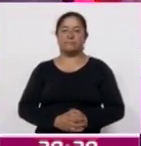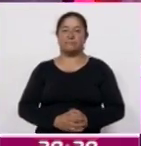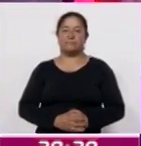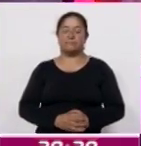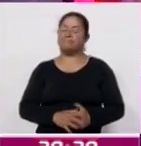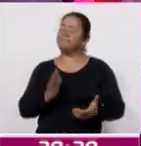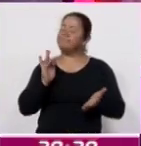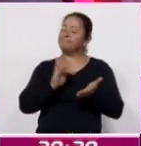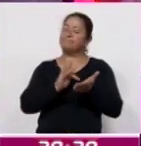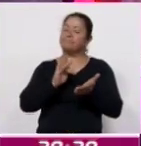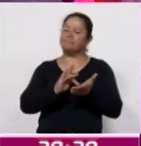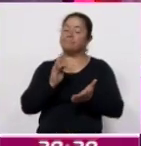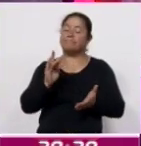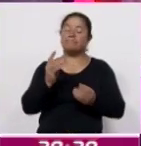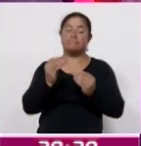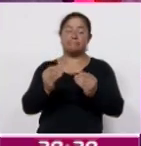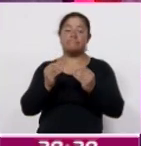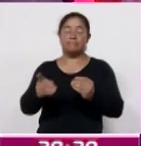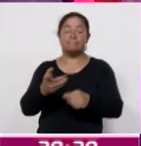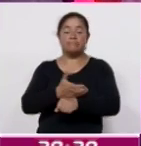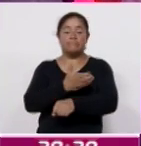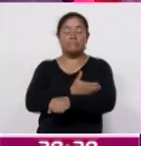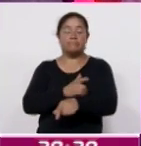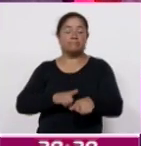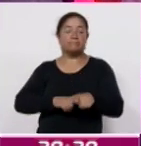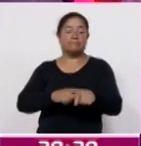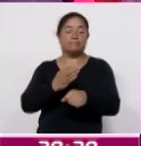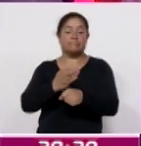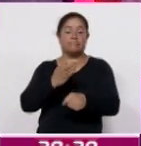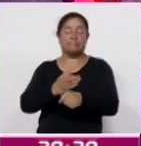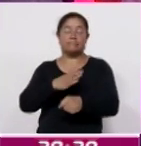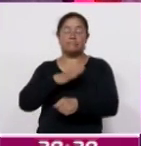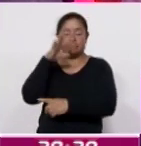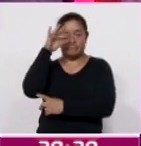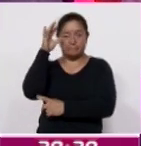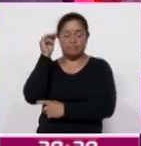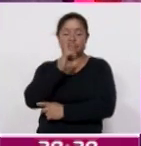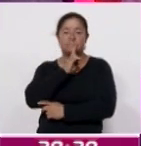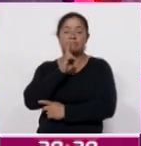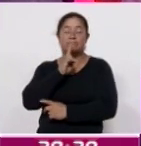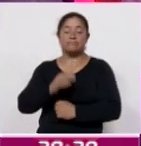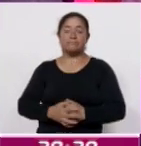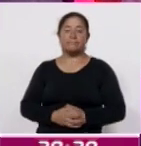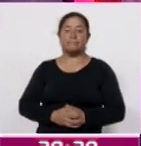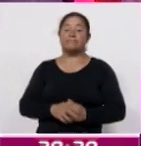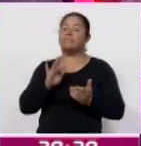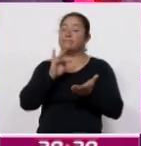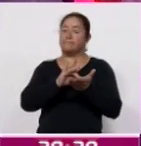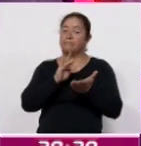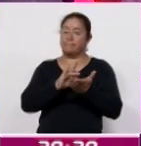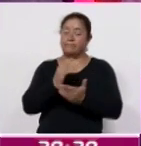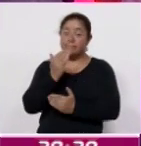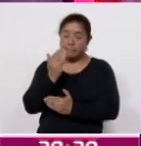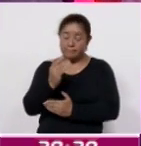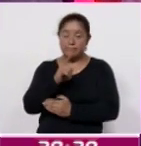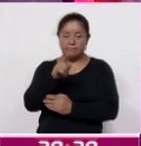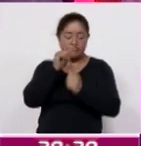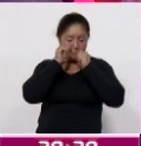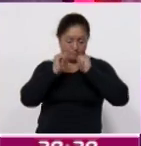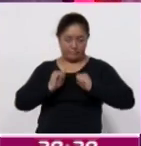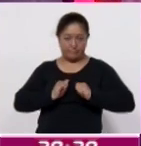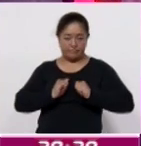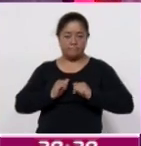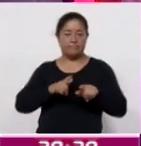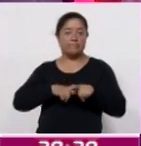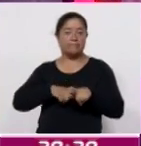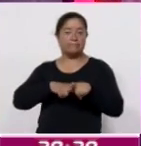Muchas gracias por continuar acompañándonos en esta tercera emisión de Coracite Noticias. Le agradecemos su tiempo y su atención, y